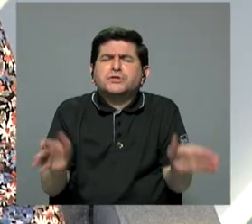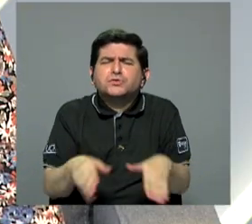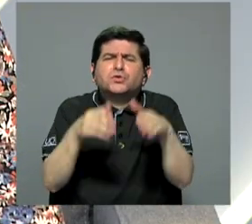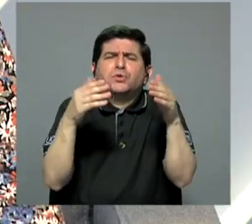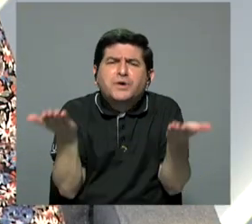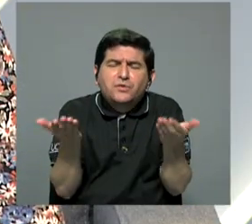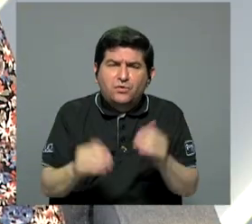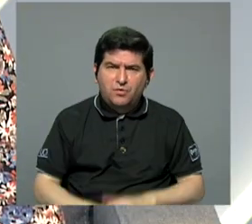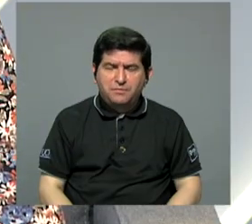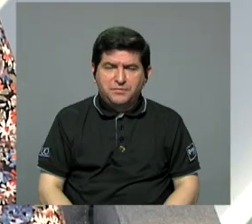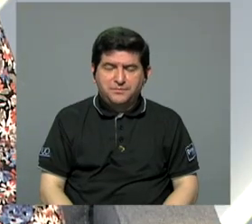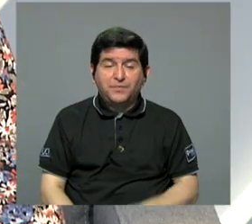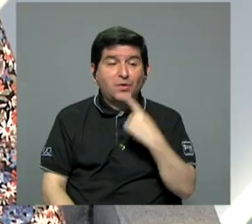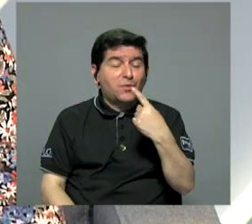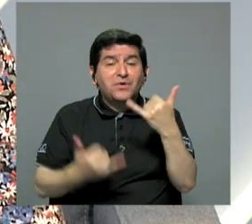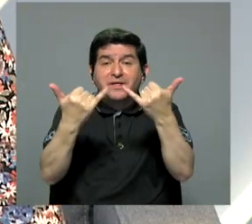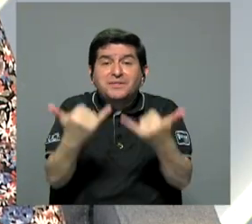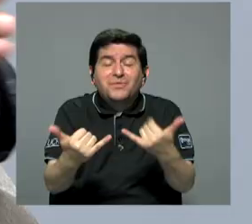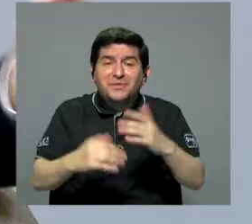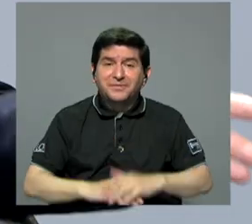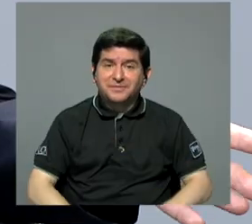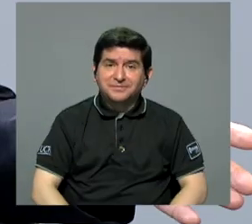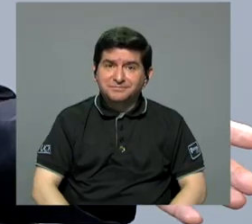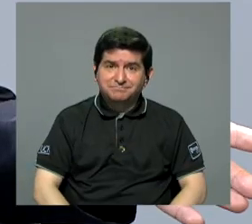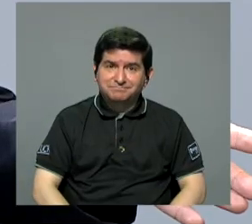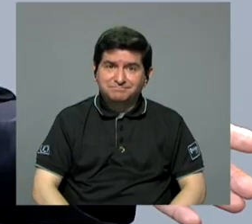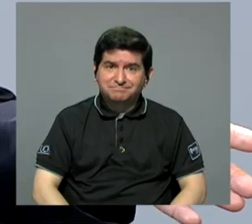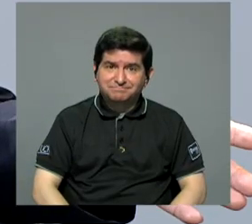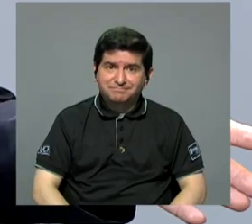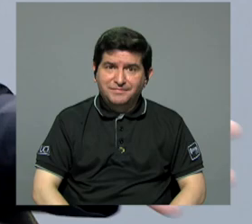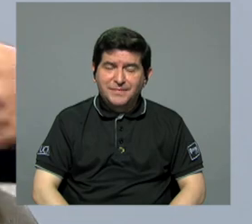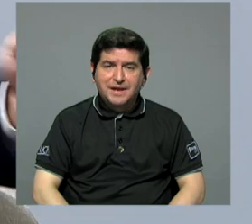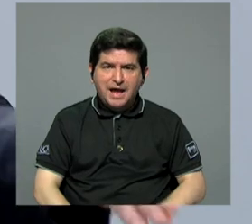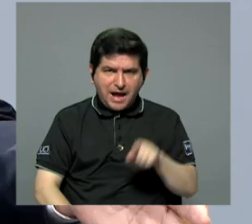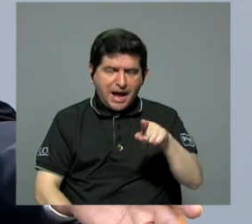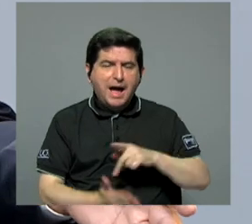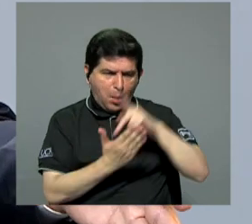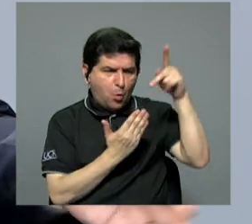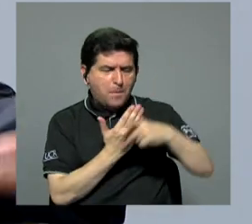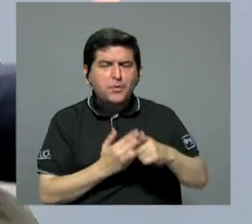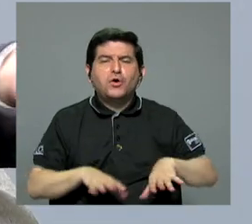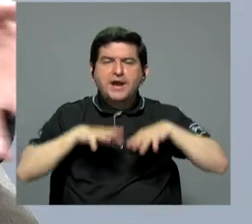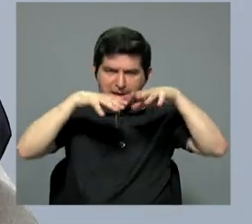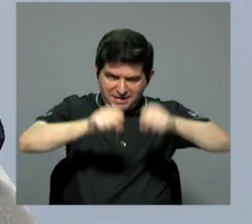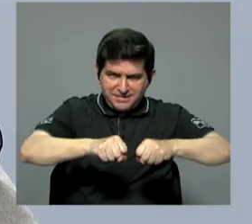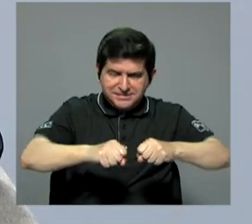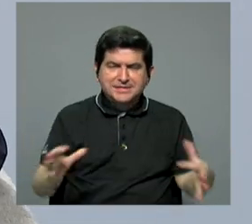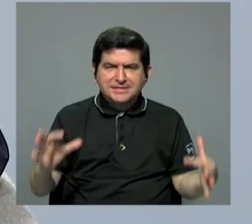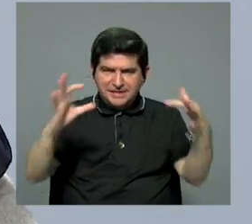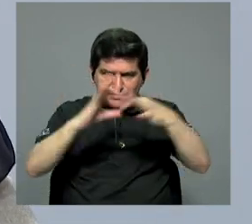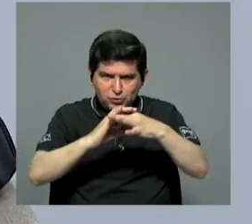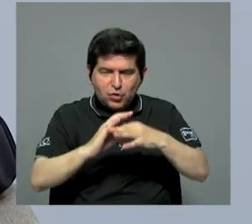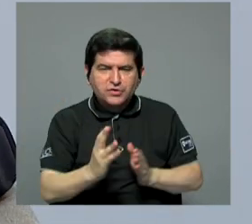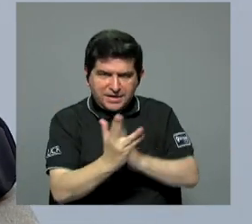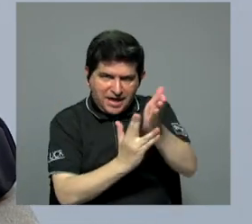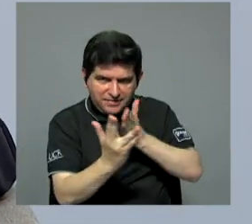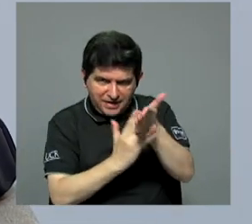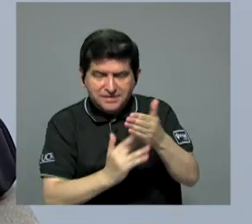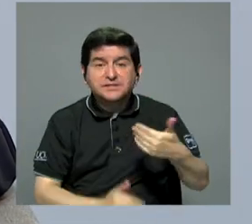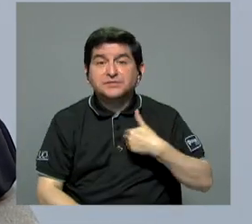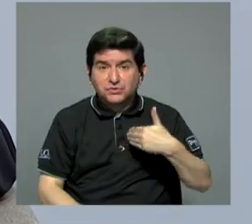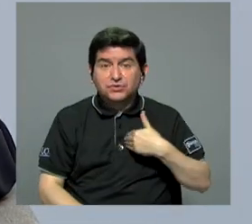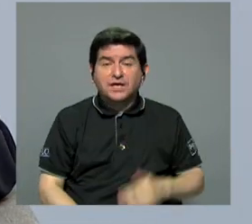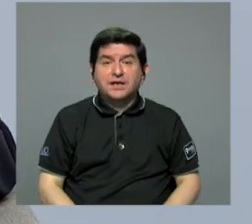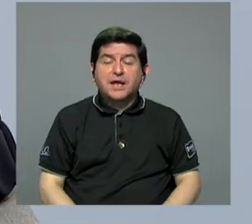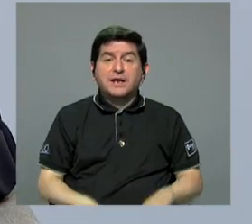esa manera que le estoy diciendo en este momento. Ir programando las citas que de por sí están programadas y coordinando ese ingreso porque de todos modos